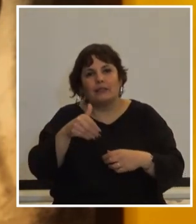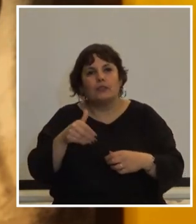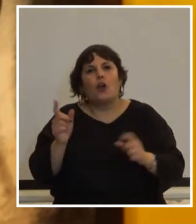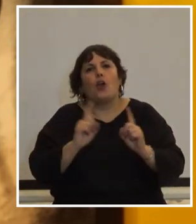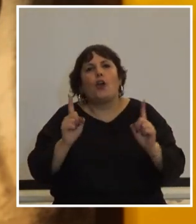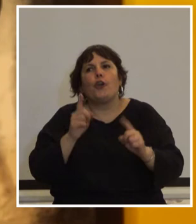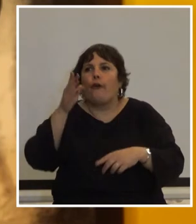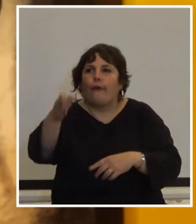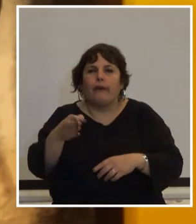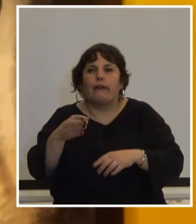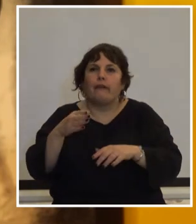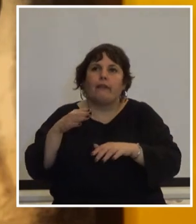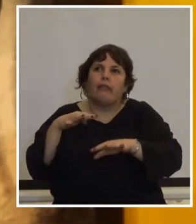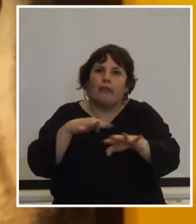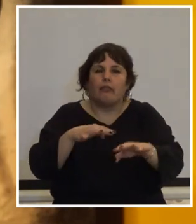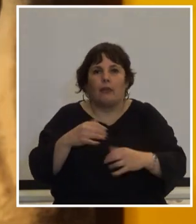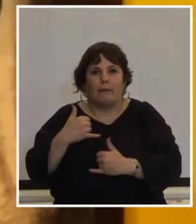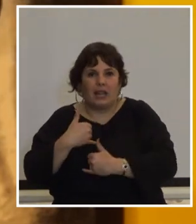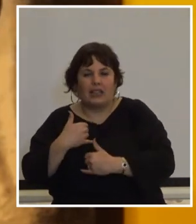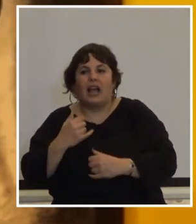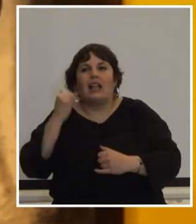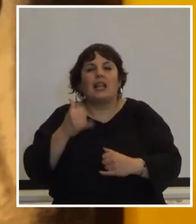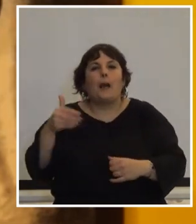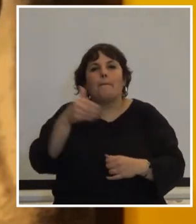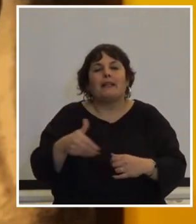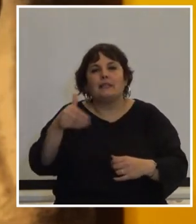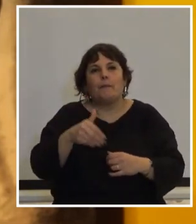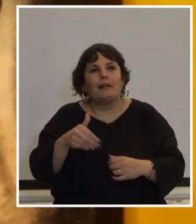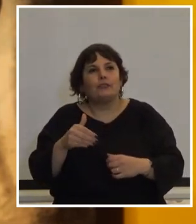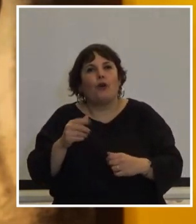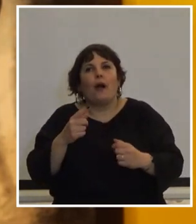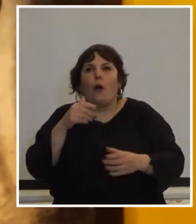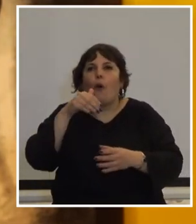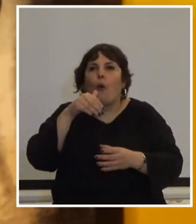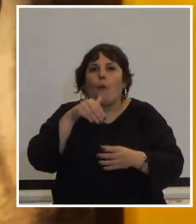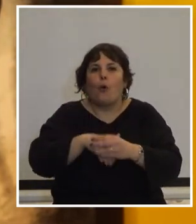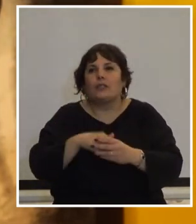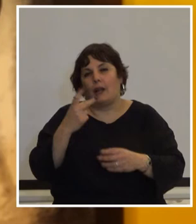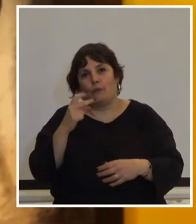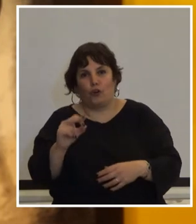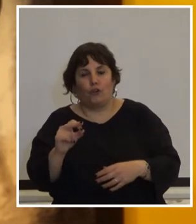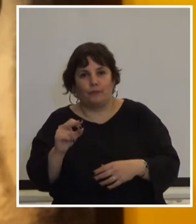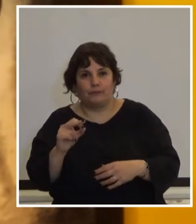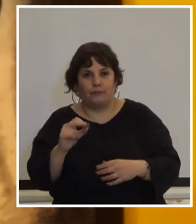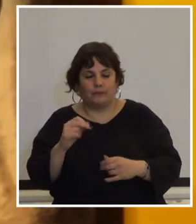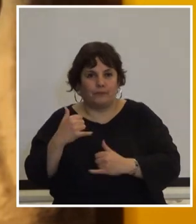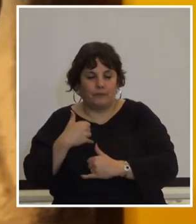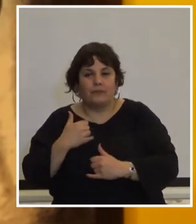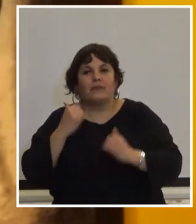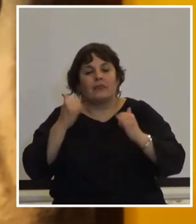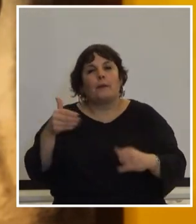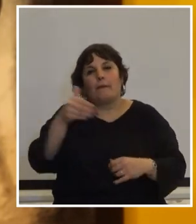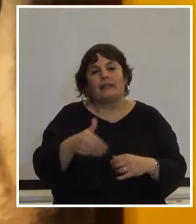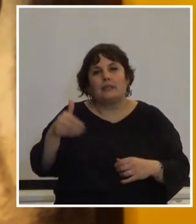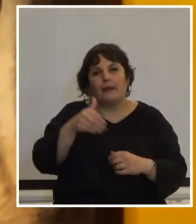no ir a los desfiles militares tenía la participación de votar por no cuando hubo que votar y tenía la